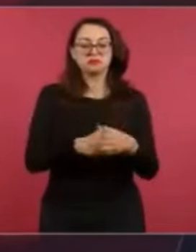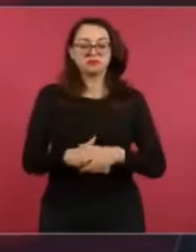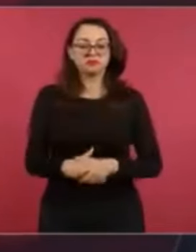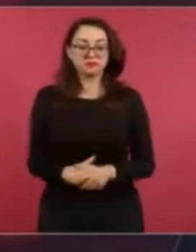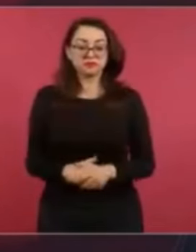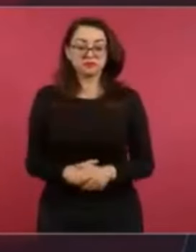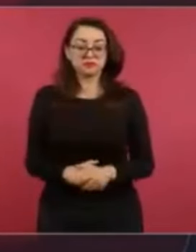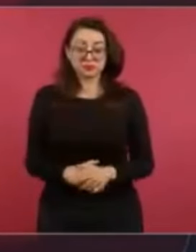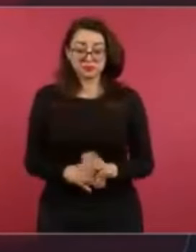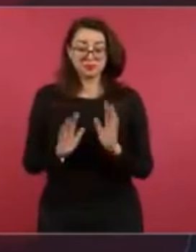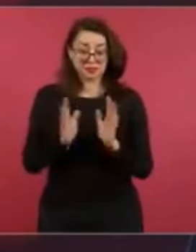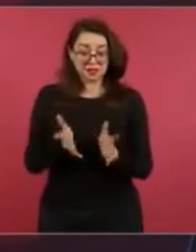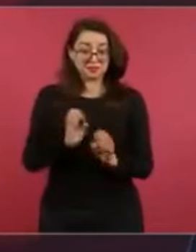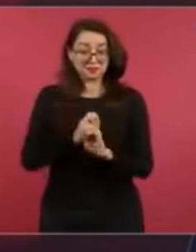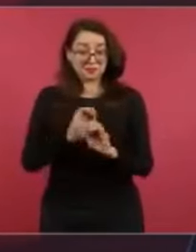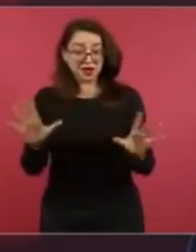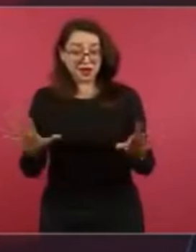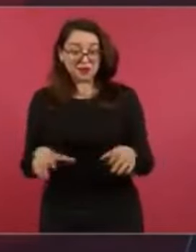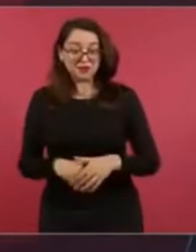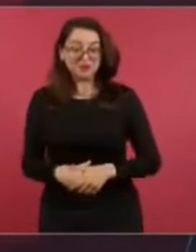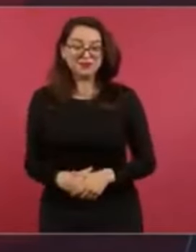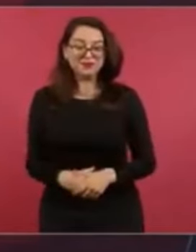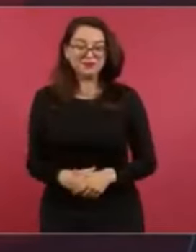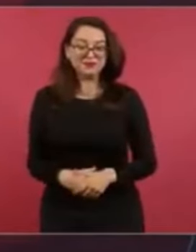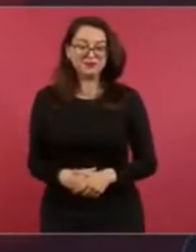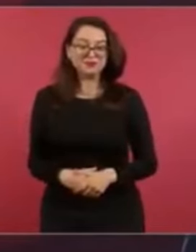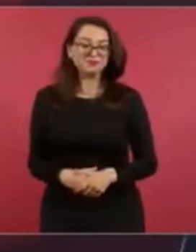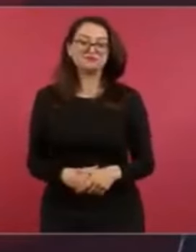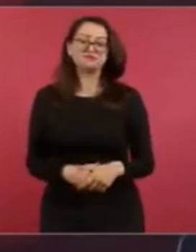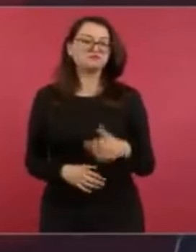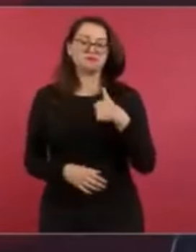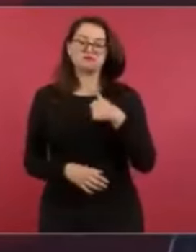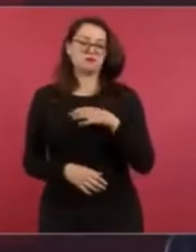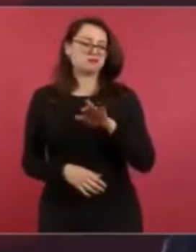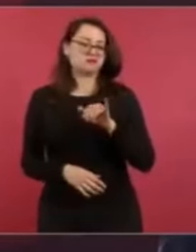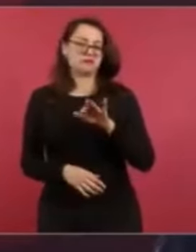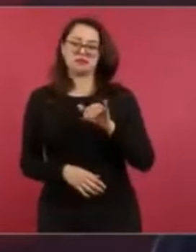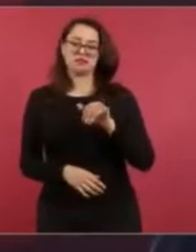Ya, que quede claro. Y no soy fifí.